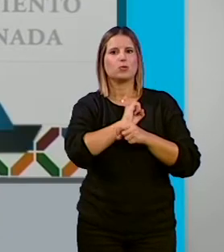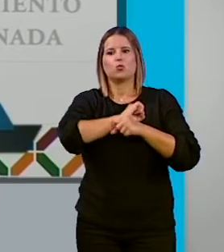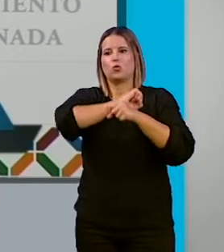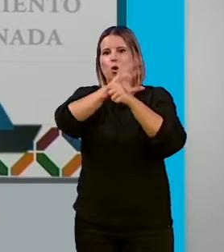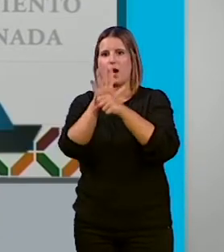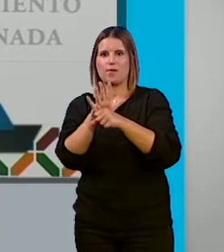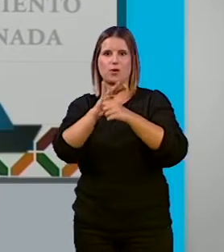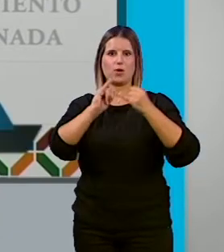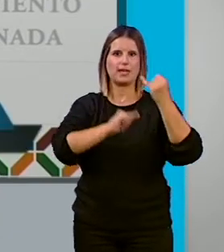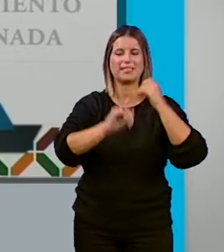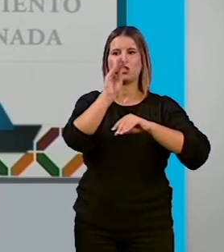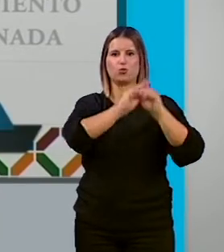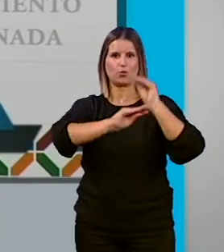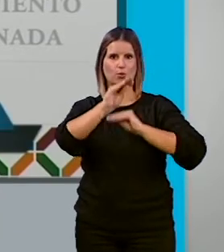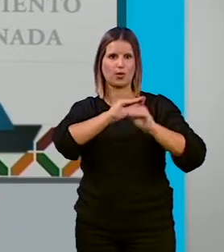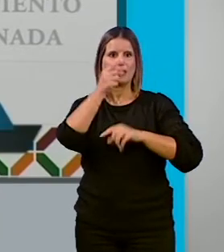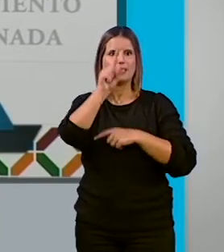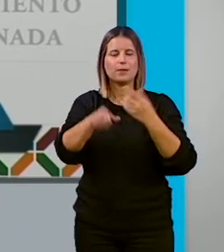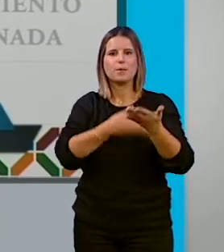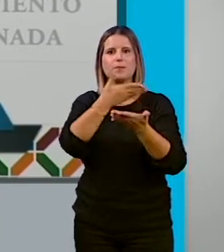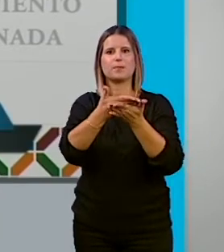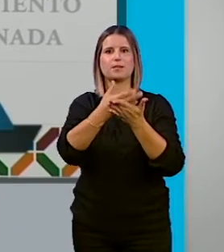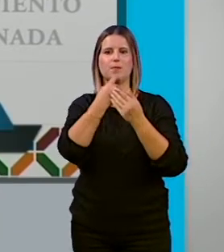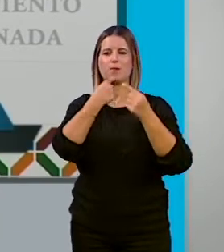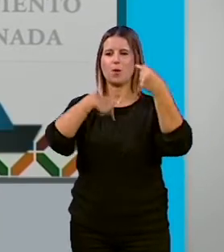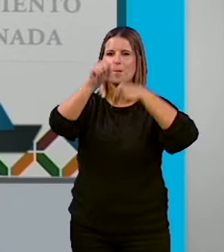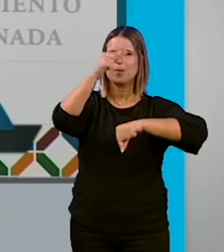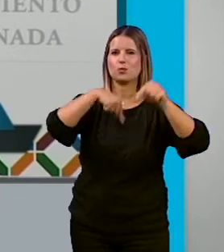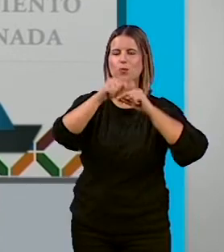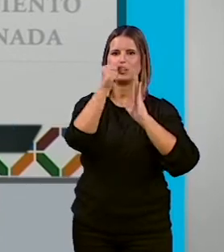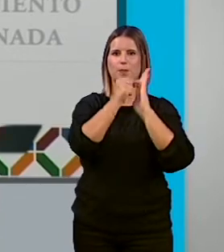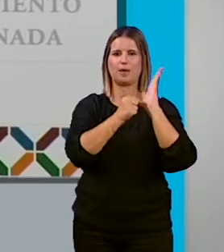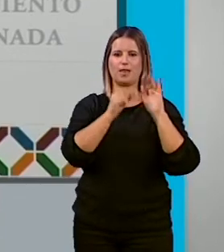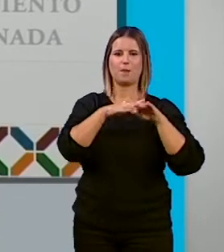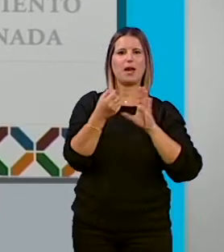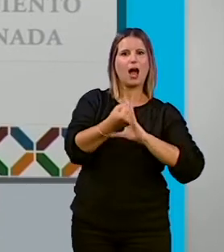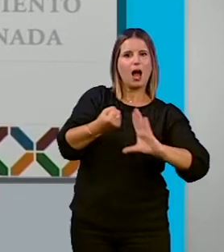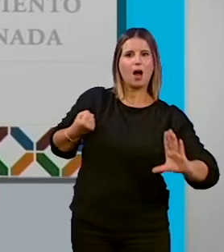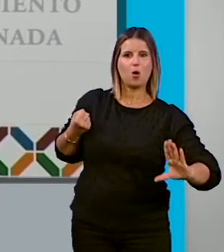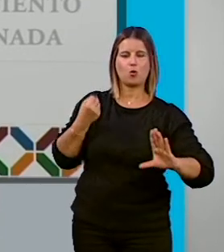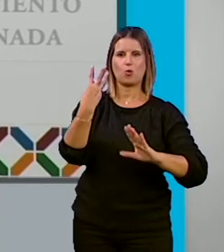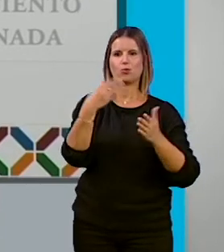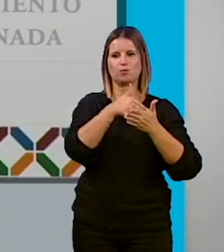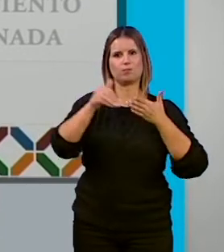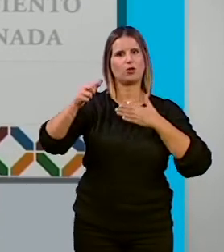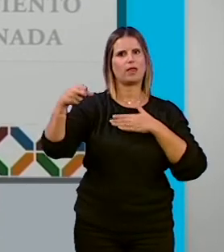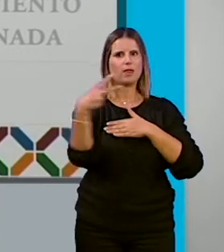crisis del COVID y además planteamos medidas presupuestarias que pueden suponer un ahorro de hasta 8 millones de euros. Ahorro que no recorte.